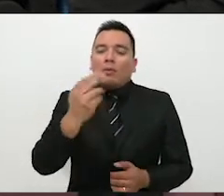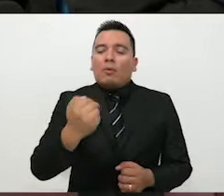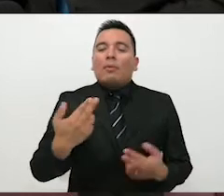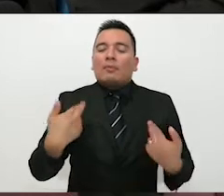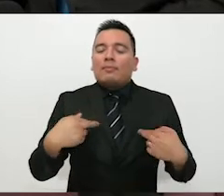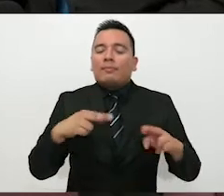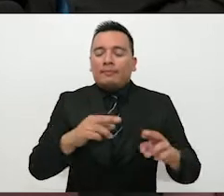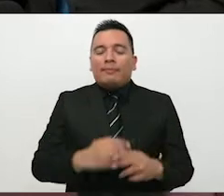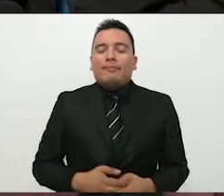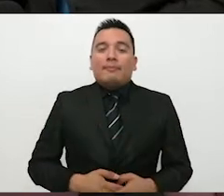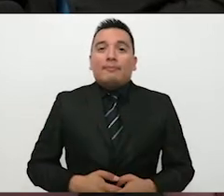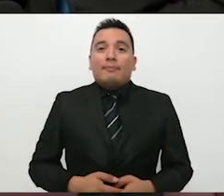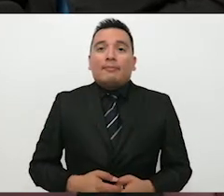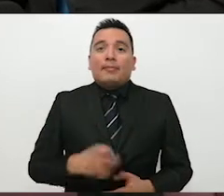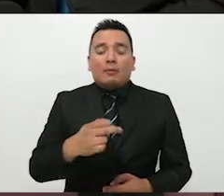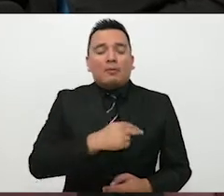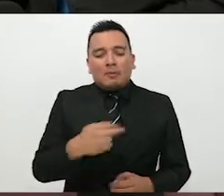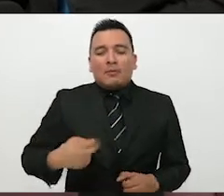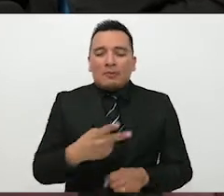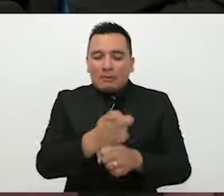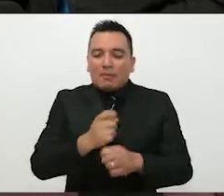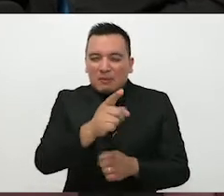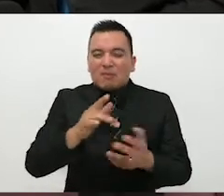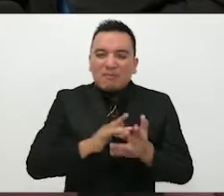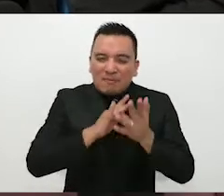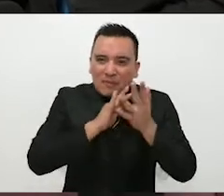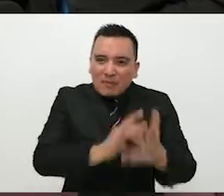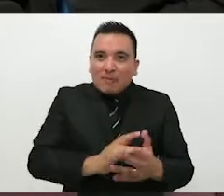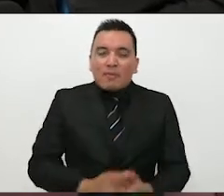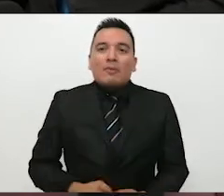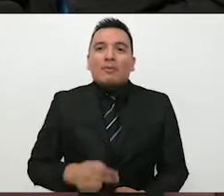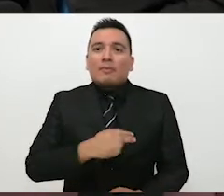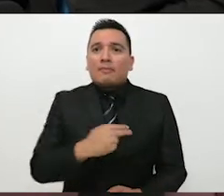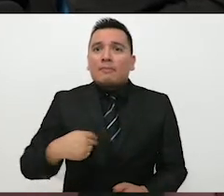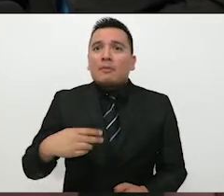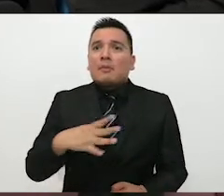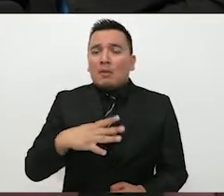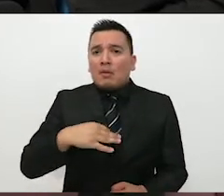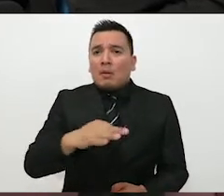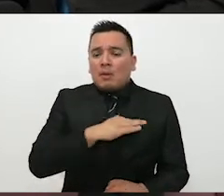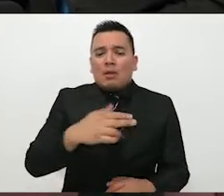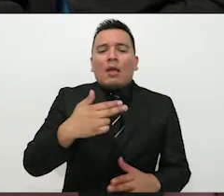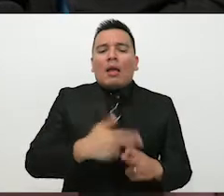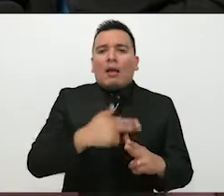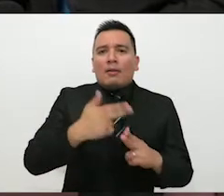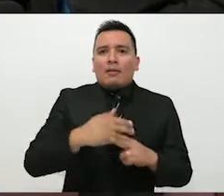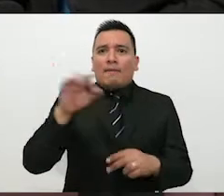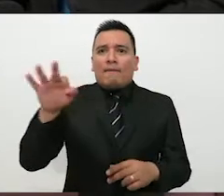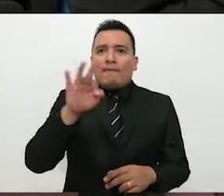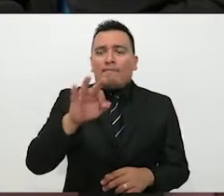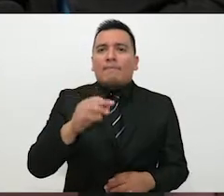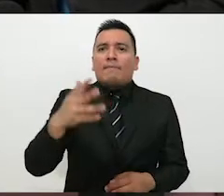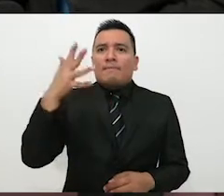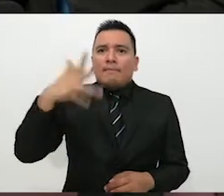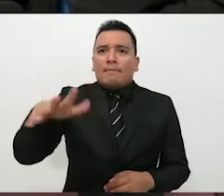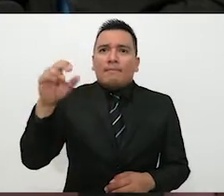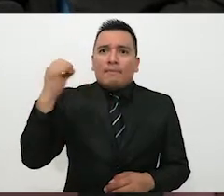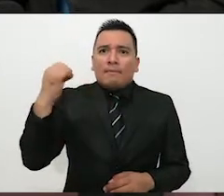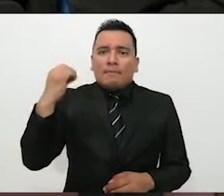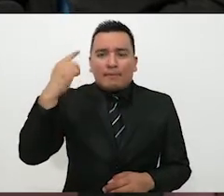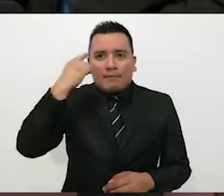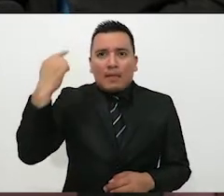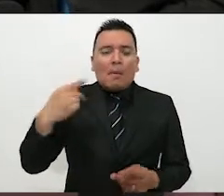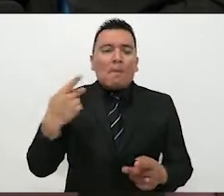representación proporcional. Los invitamos a que participen, ampliamos la convocatoria hasta el 10 de octubre para que puedan mandar sus videos